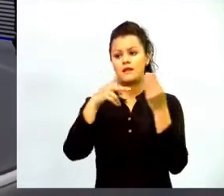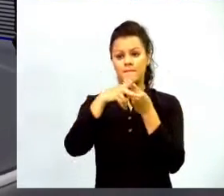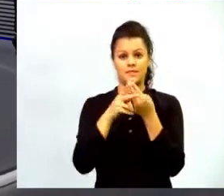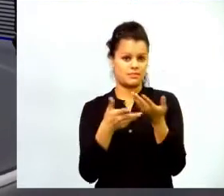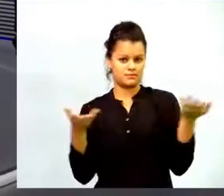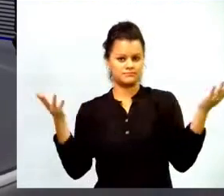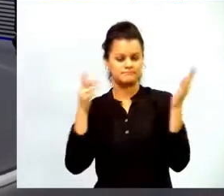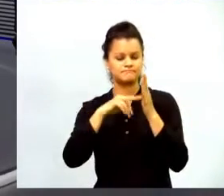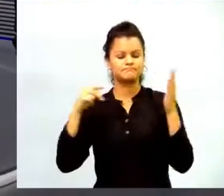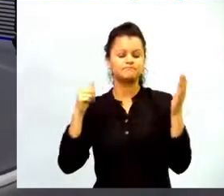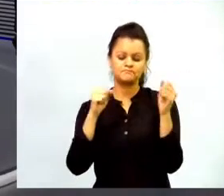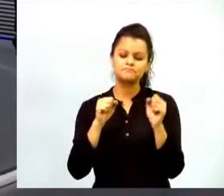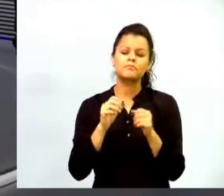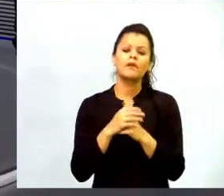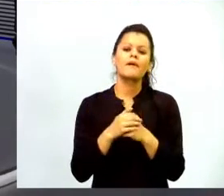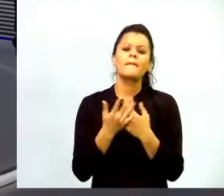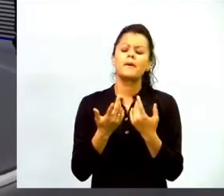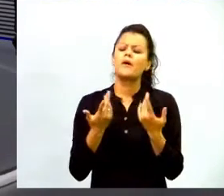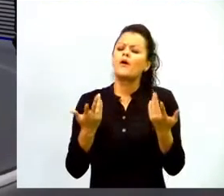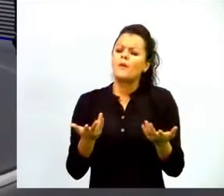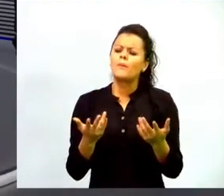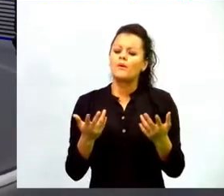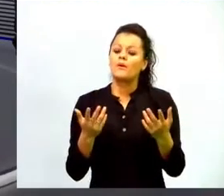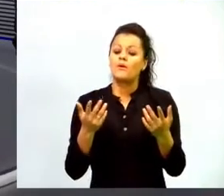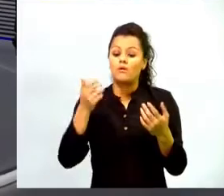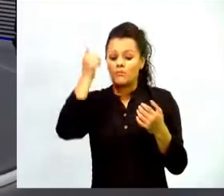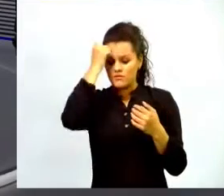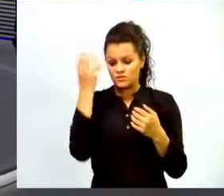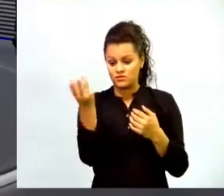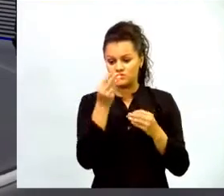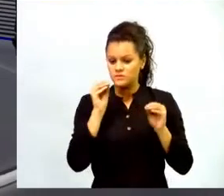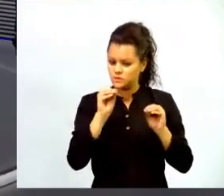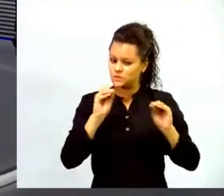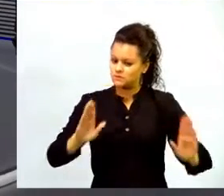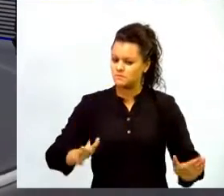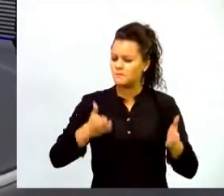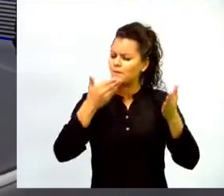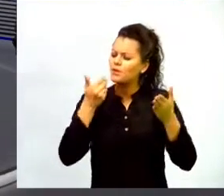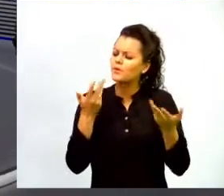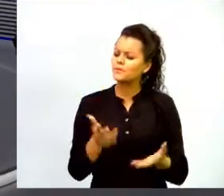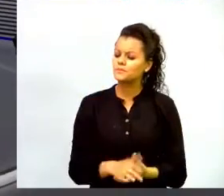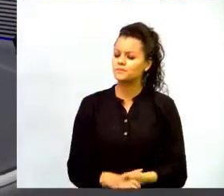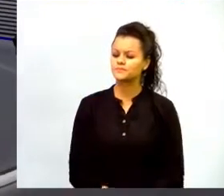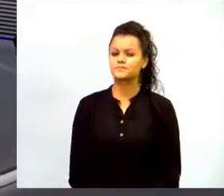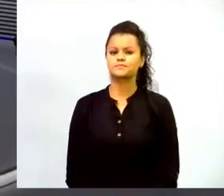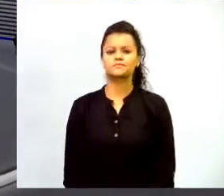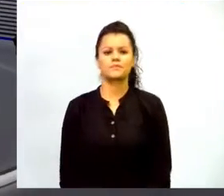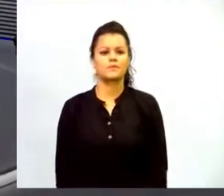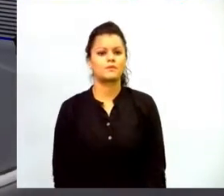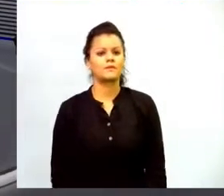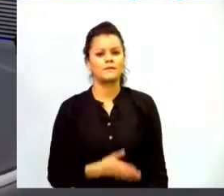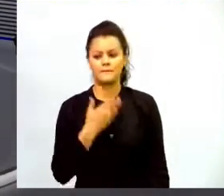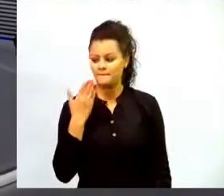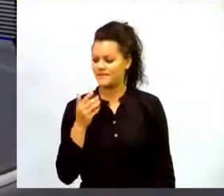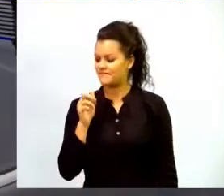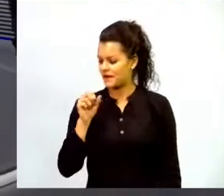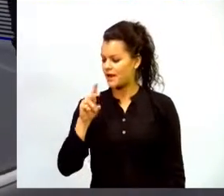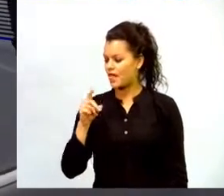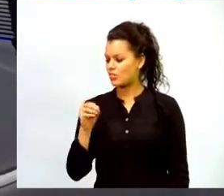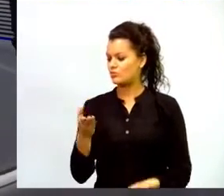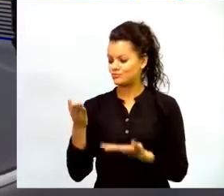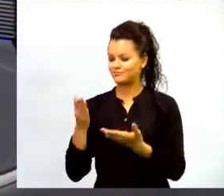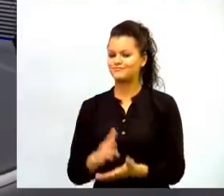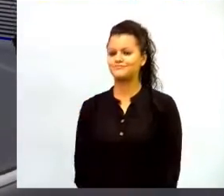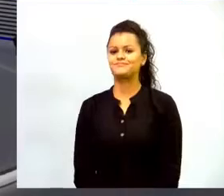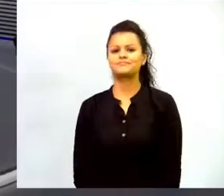pero como piensan mejorar la capacitación a los docentes Fernando Bedoya director de computadores claro